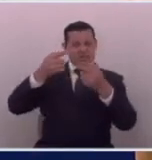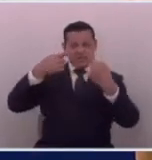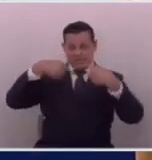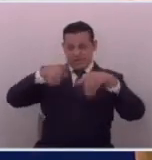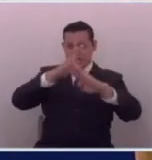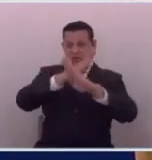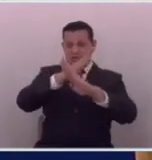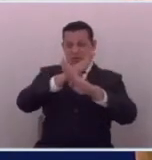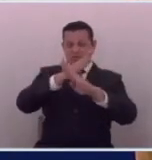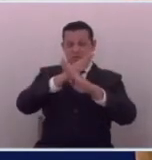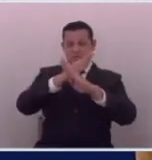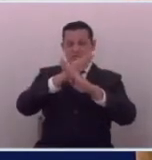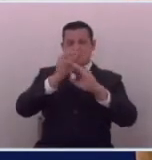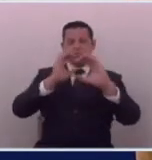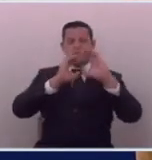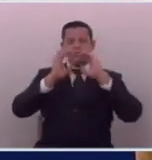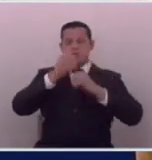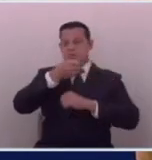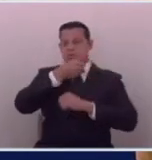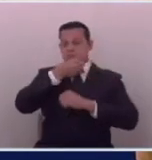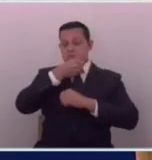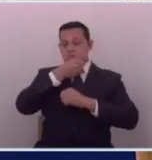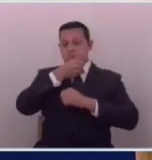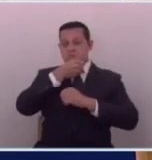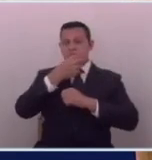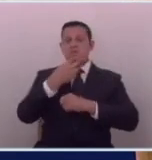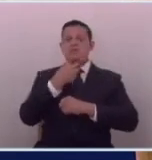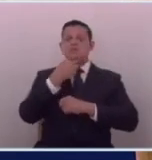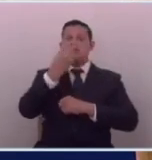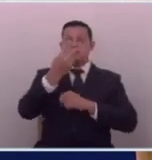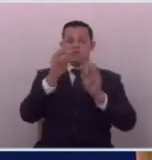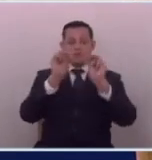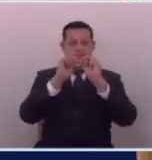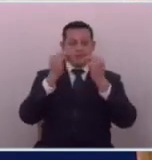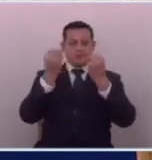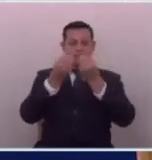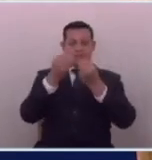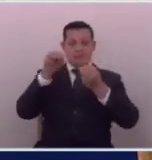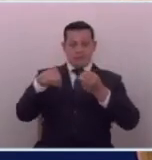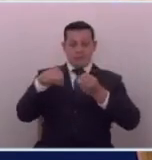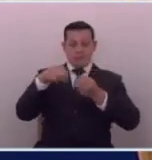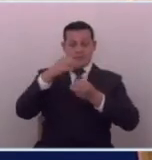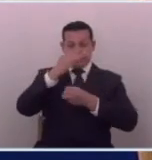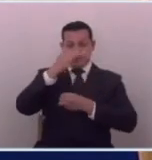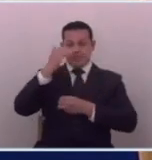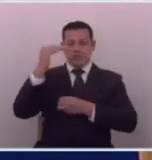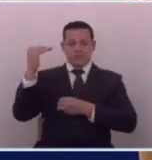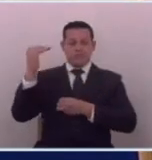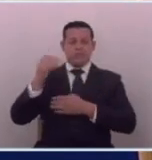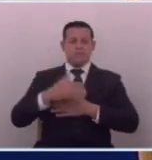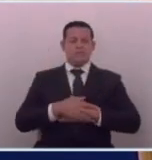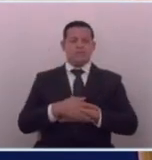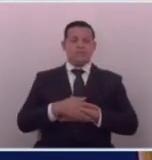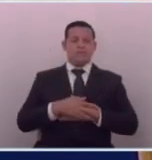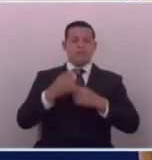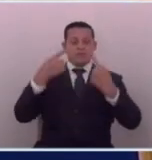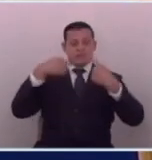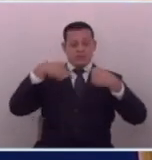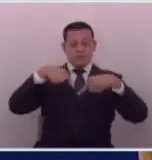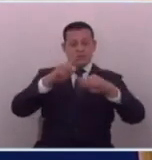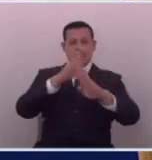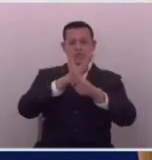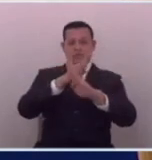defendiendo a ese periodismo que se volvía vocero de las pandillas en nuestro país siguen